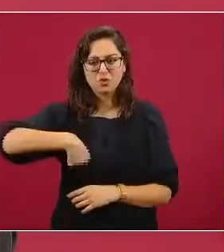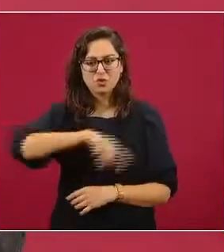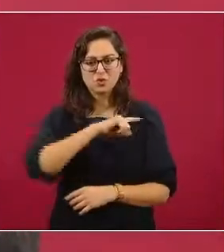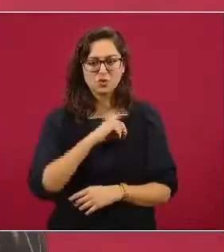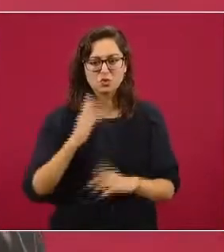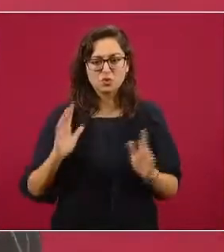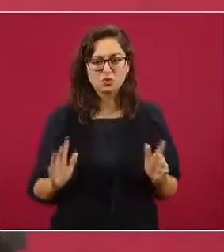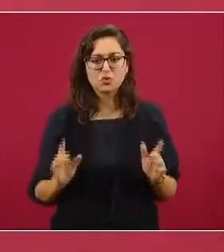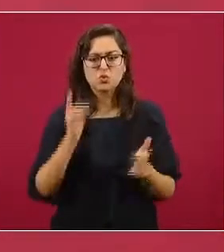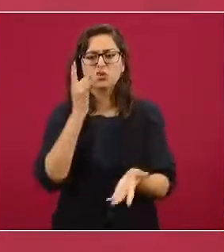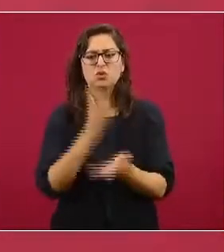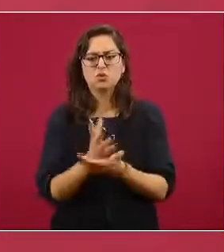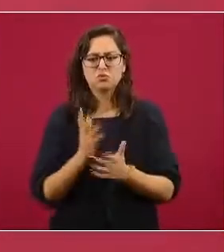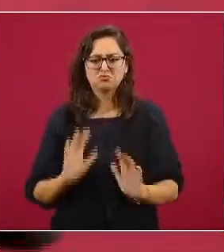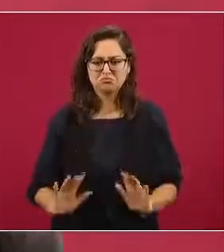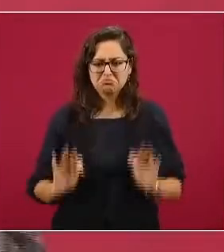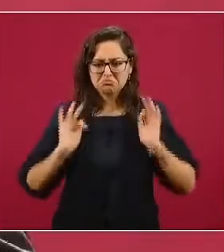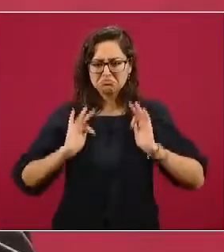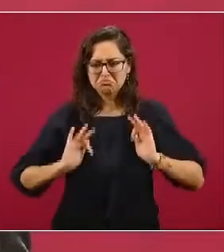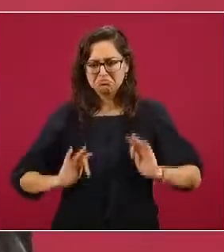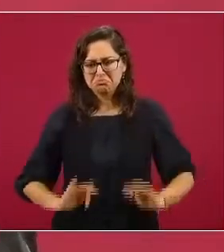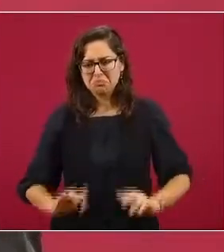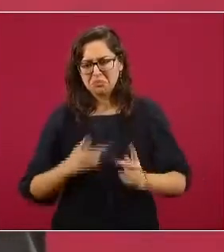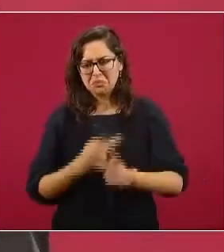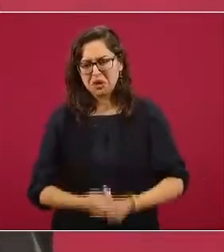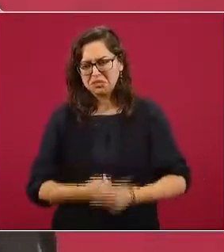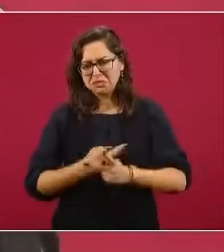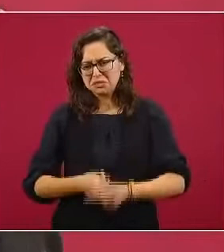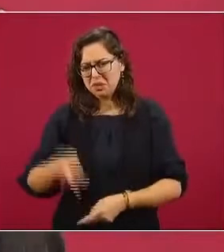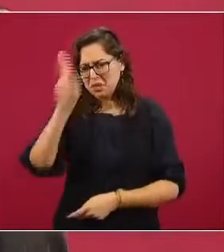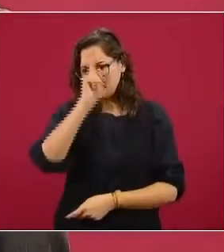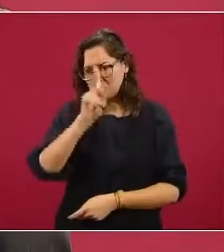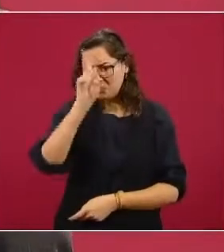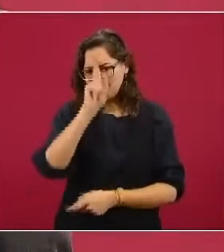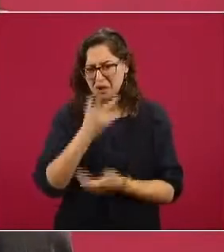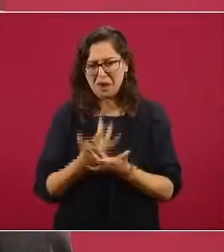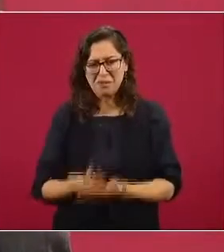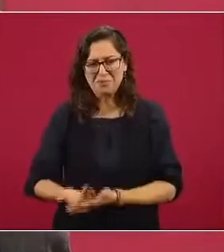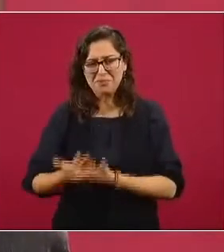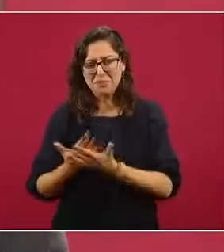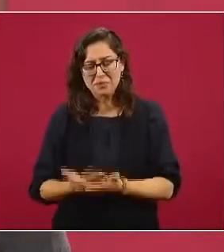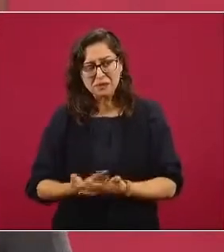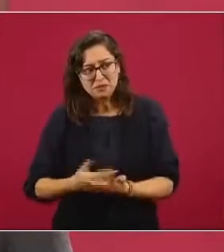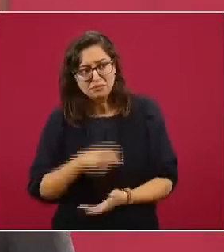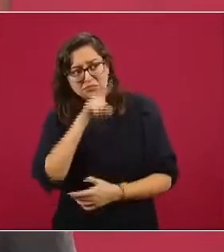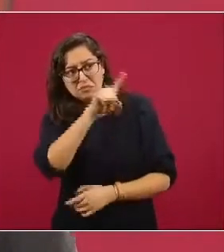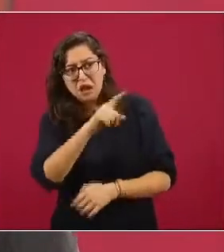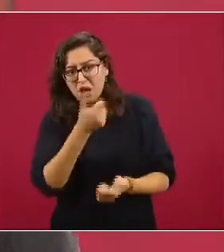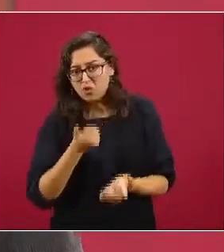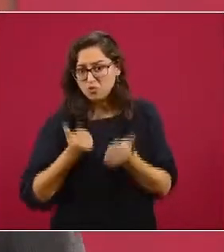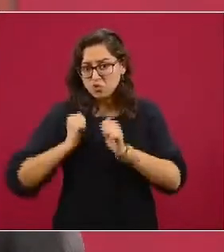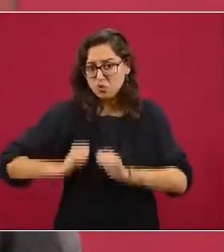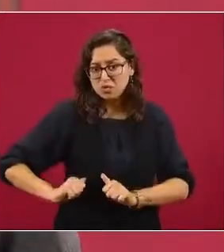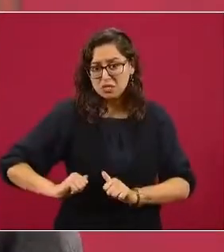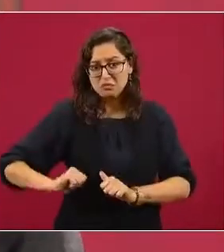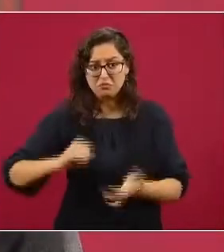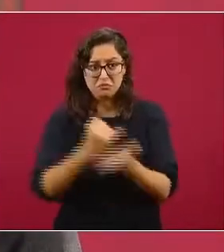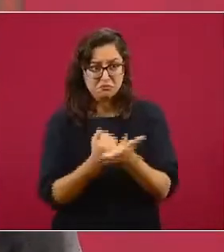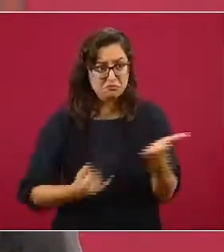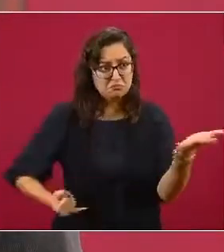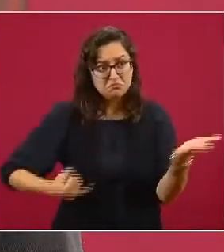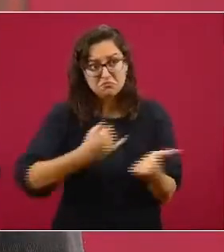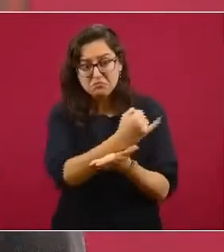Actuar con prudencia. Esperemos que las autoridades se resuelvan. Y entonces